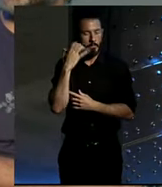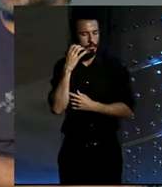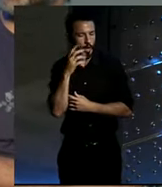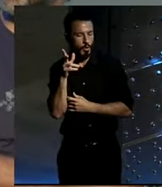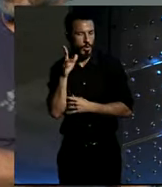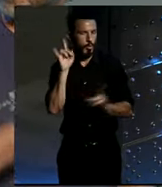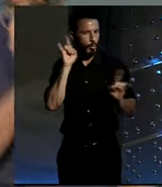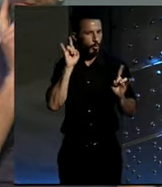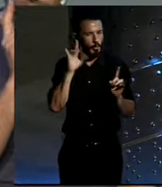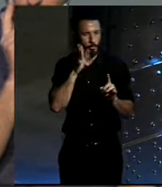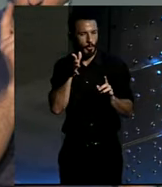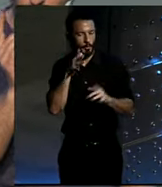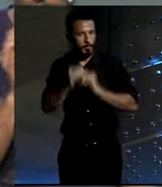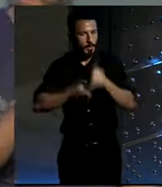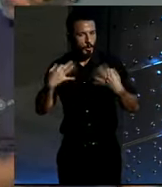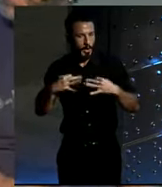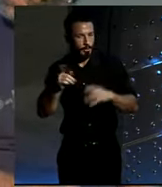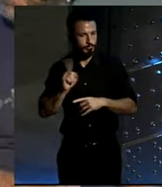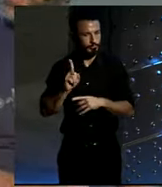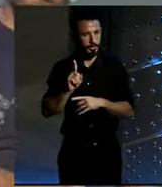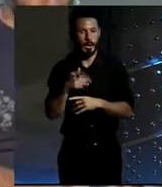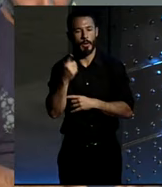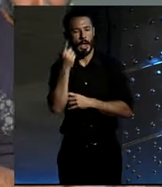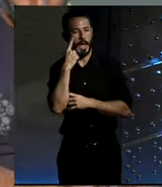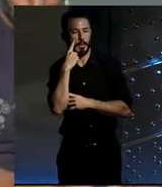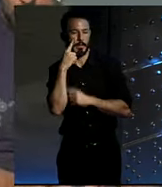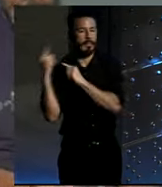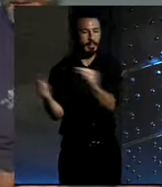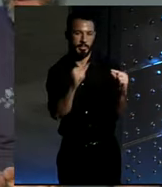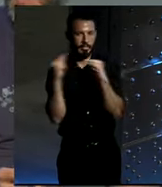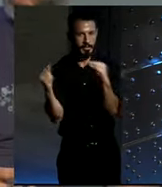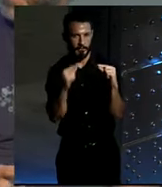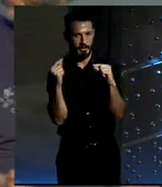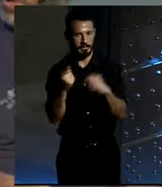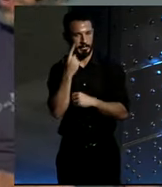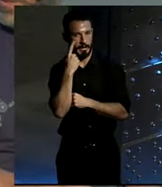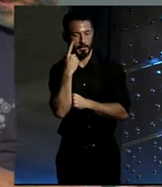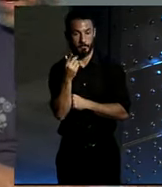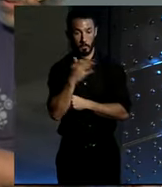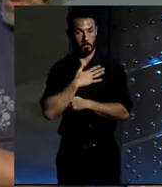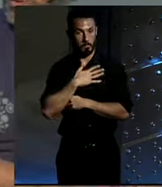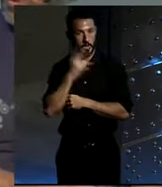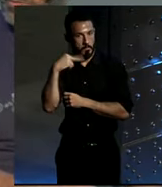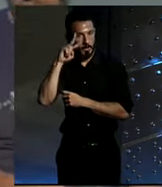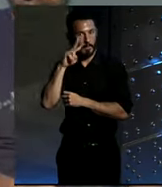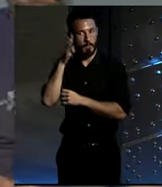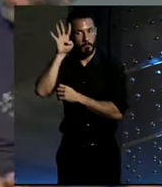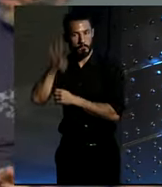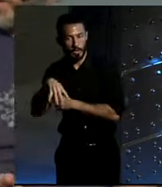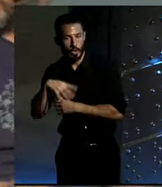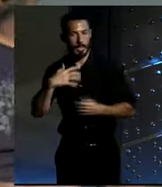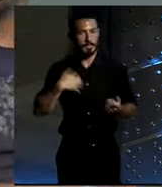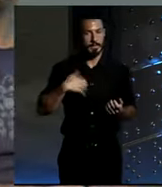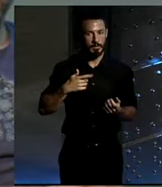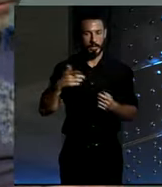el ruido de una bici normal. Yo solo por... Polemizar con esas bicis, por favor. Yo por mi experiencia tanto en Barcelona como en Sevilla, que han sido, se han